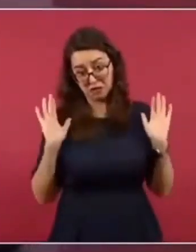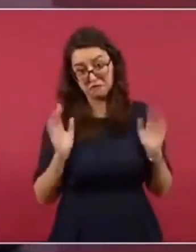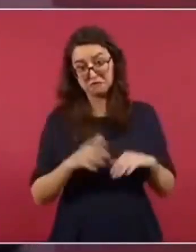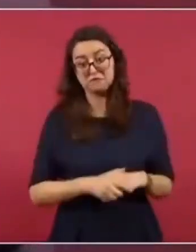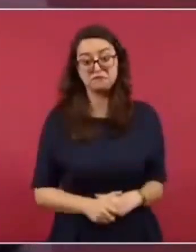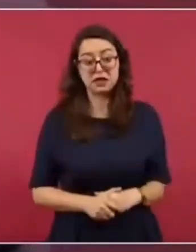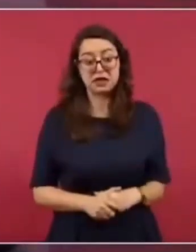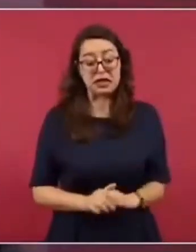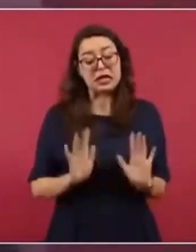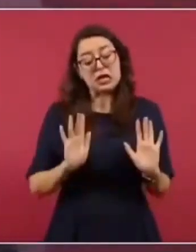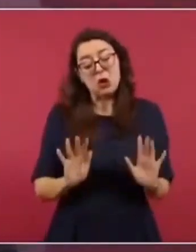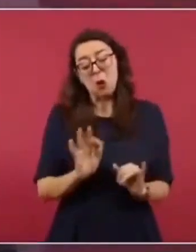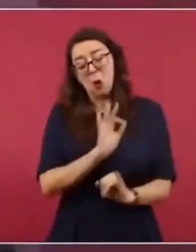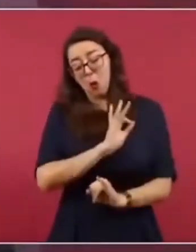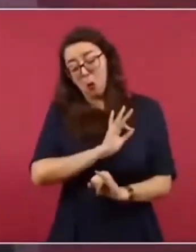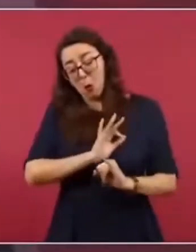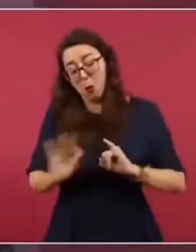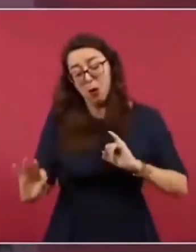tienen